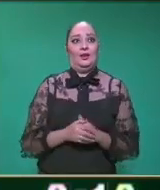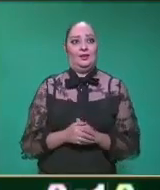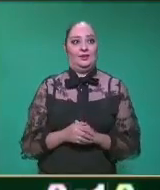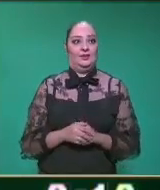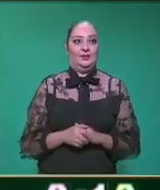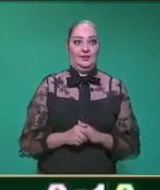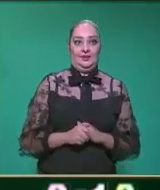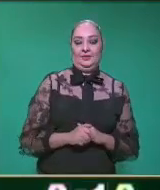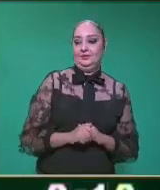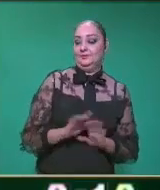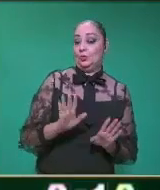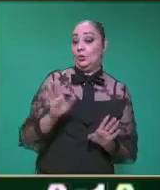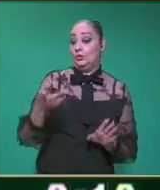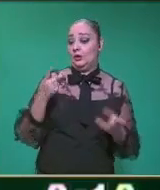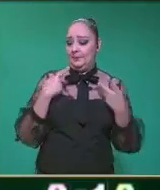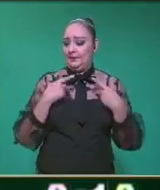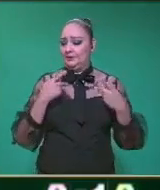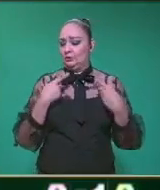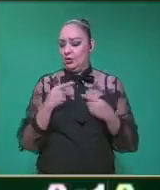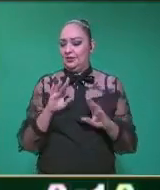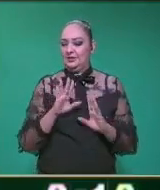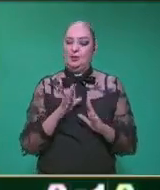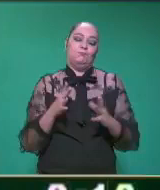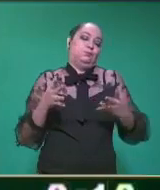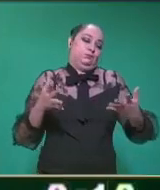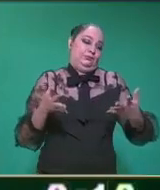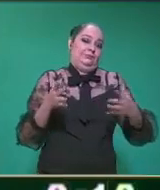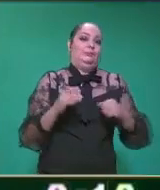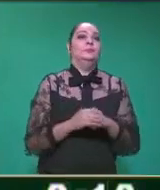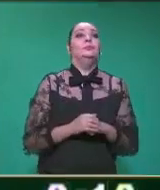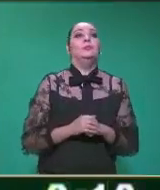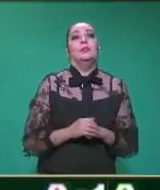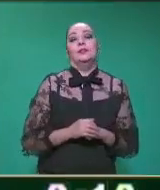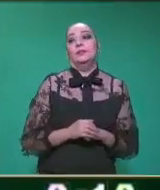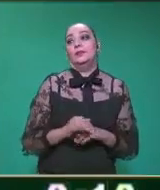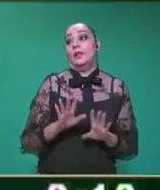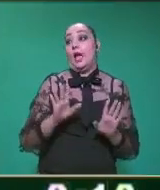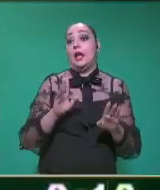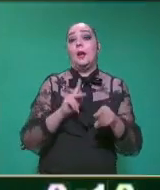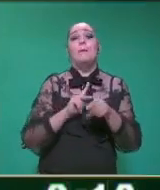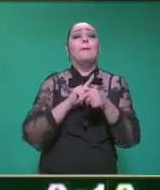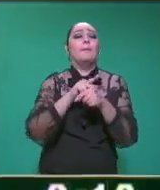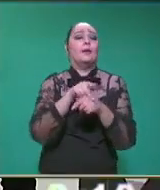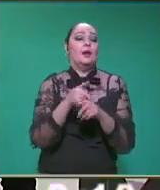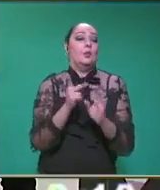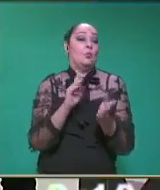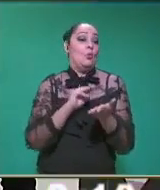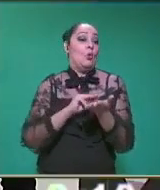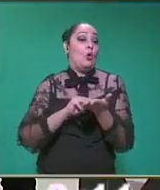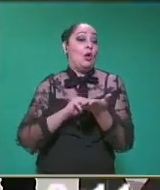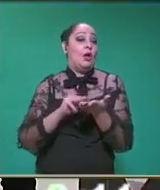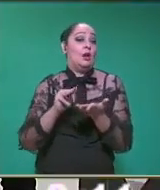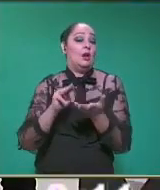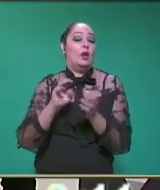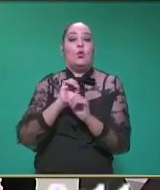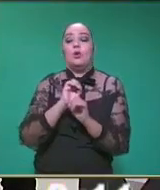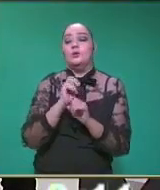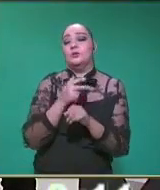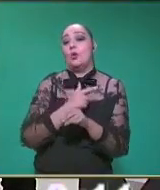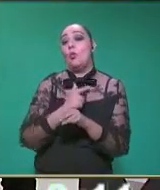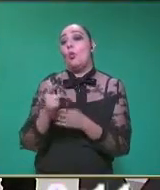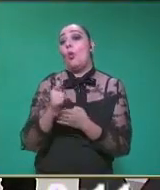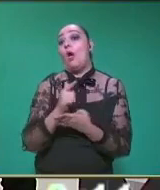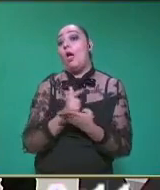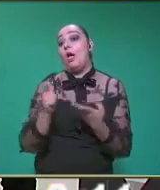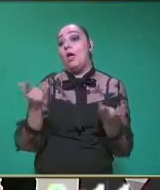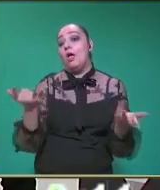Tomahua. Así se dice cuando una persona es robusta. También es... cuanto a la piel, ¿es morena o es